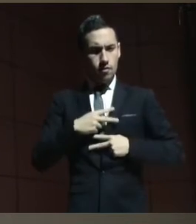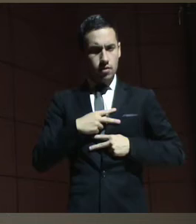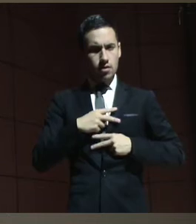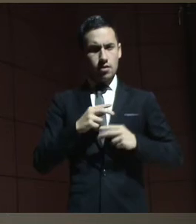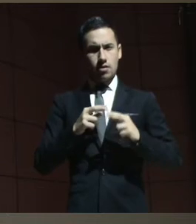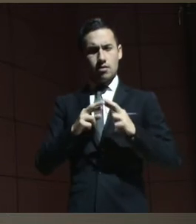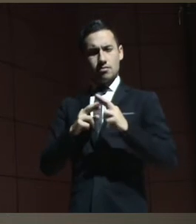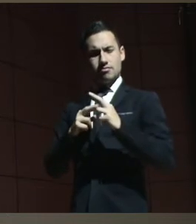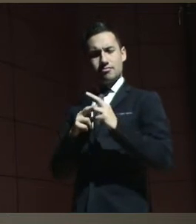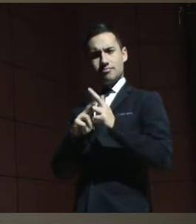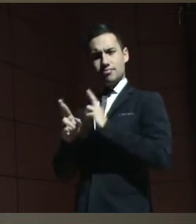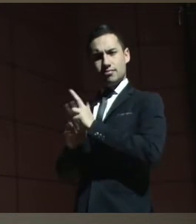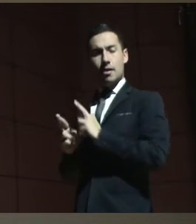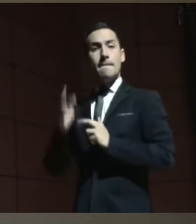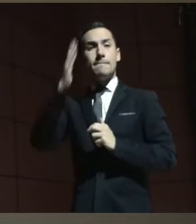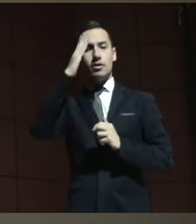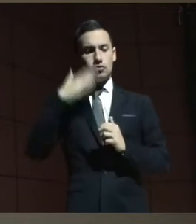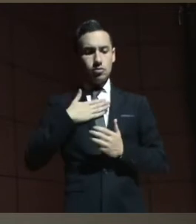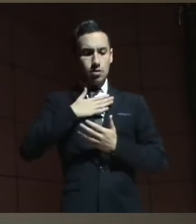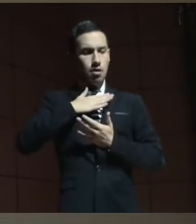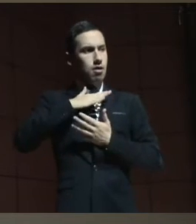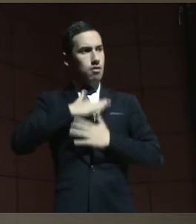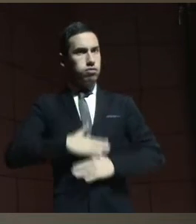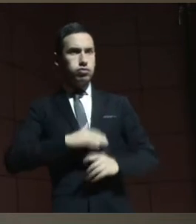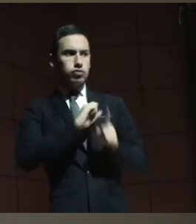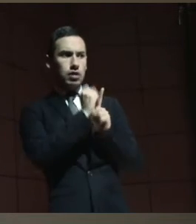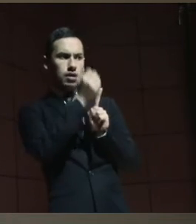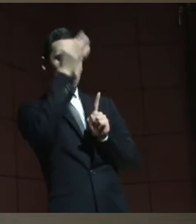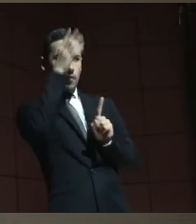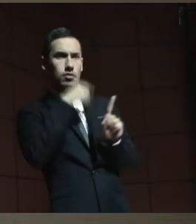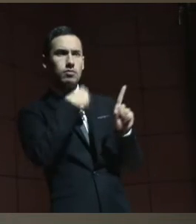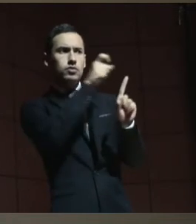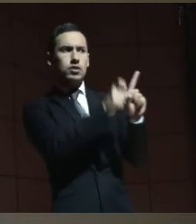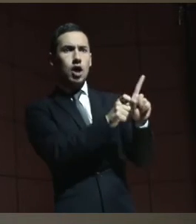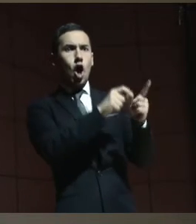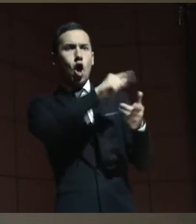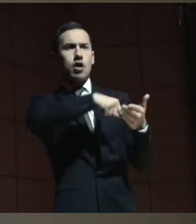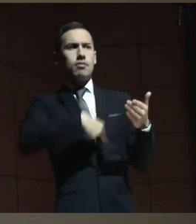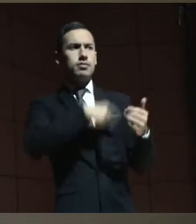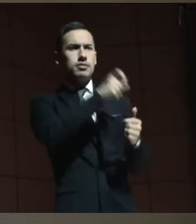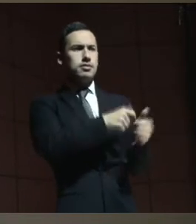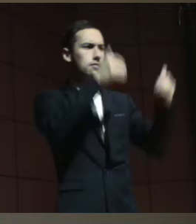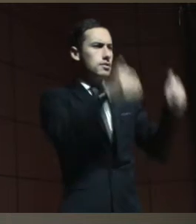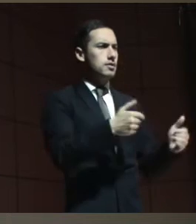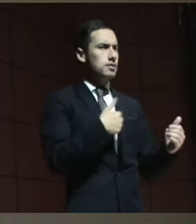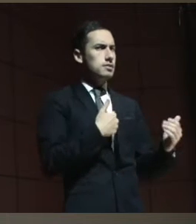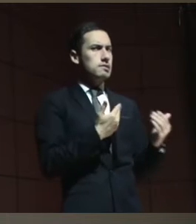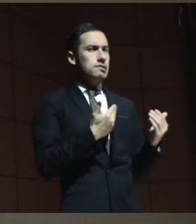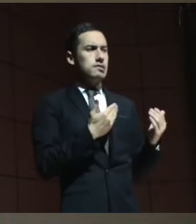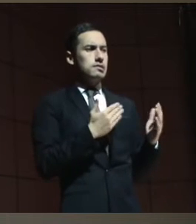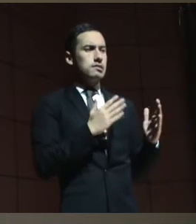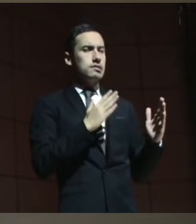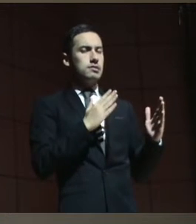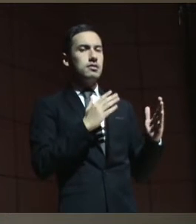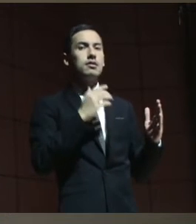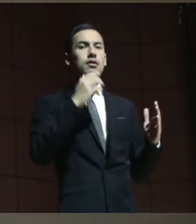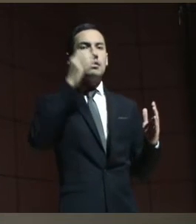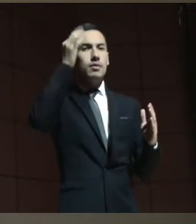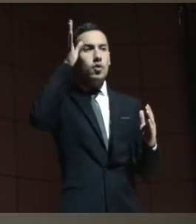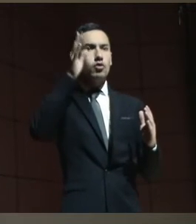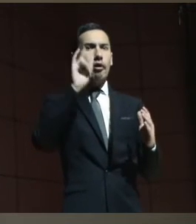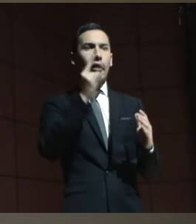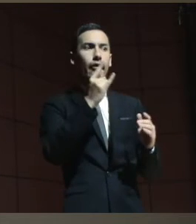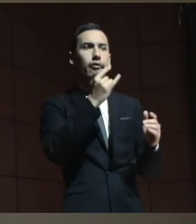tranquilidad a la sociedad de que no va a contratar con una persona con discapacidad por miedo a que no